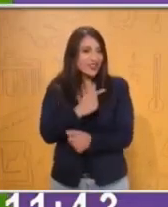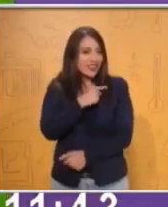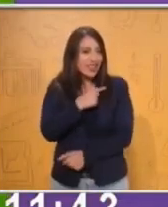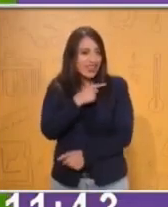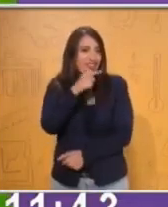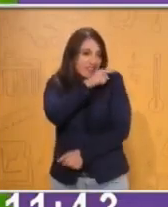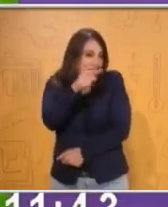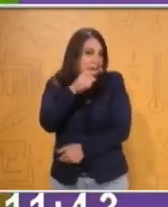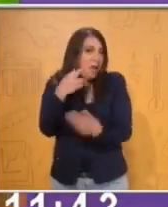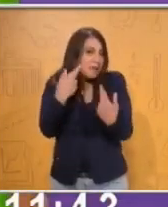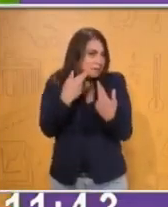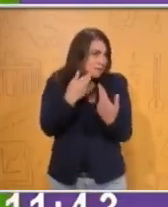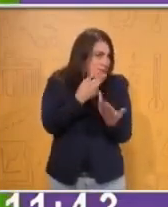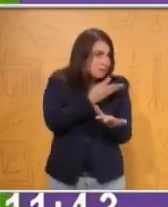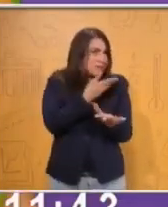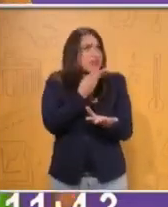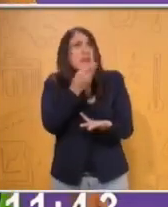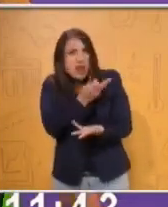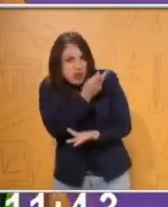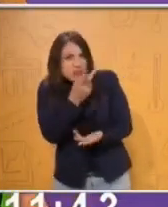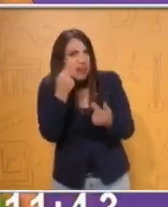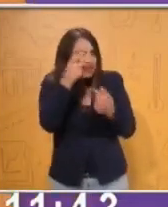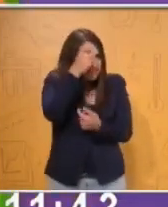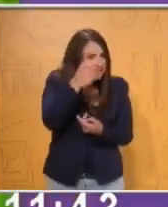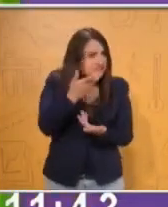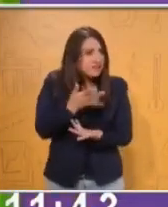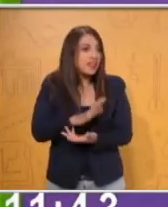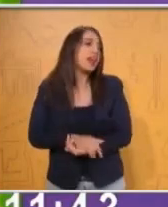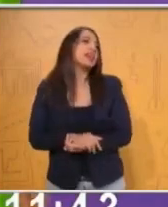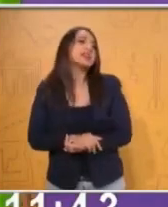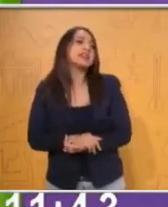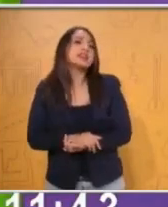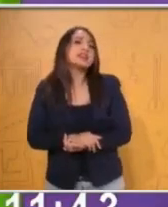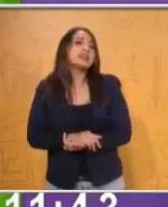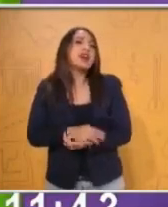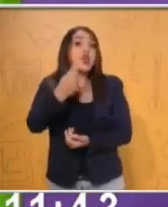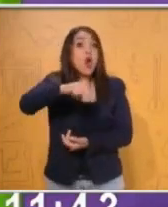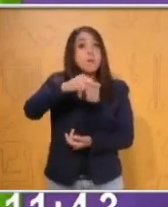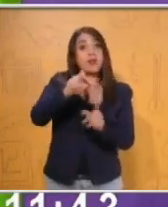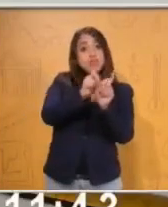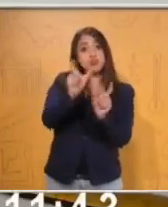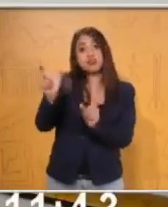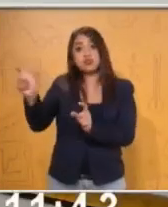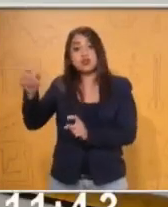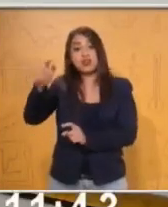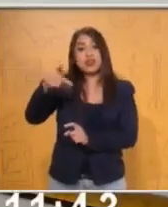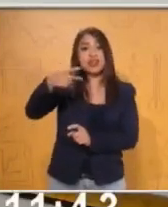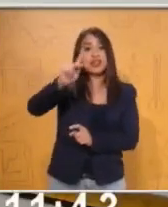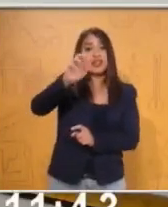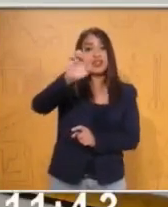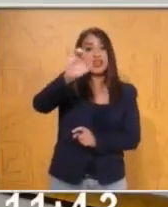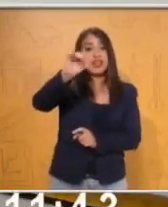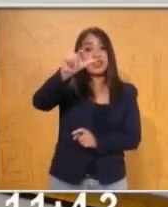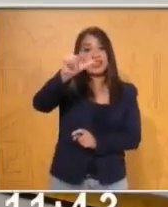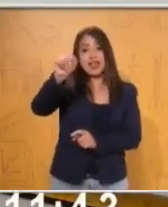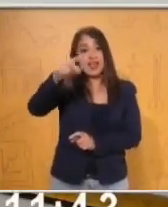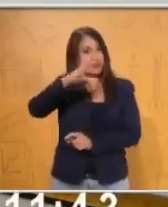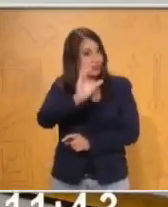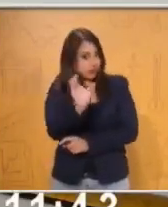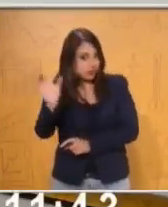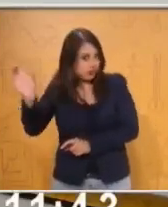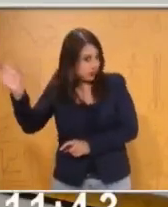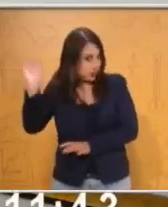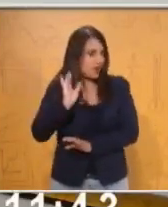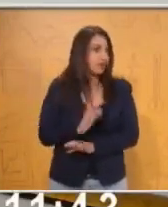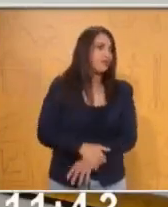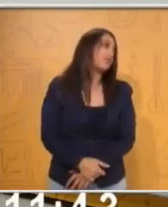¡Ahí va otra vez! Keila Suena, Jera Salinas. ¿Ok? ¿Sí? Amiguitos, esperamos les